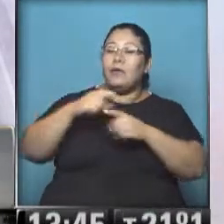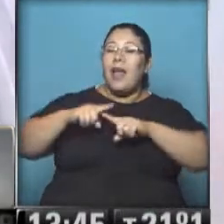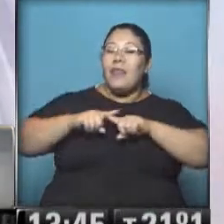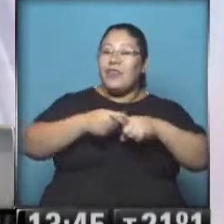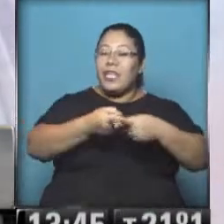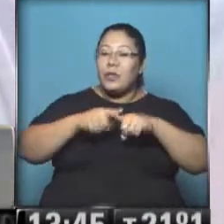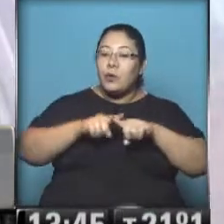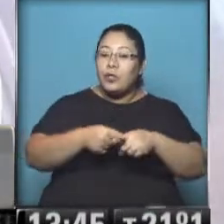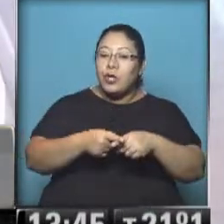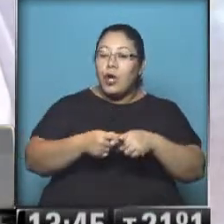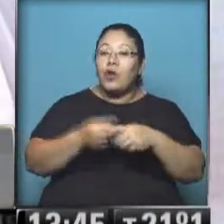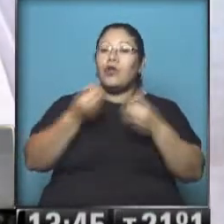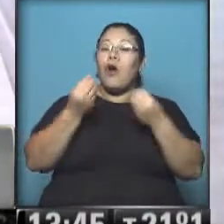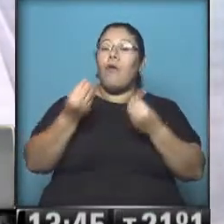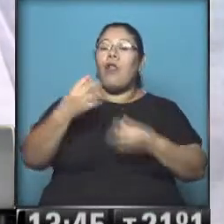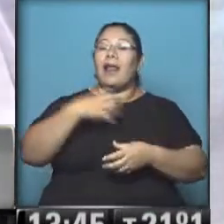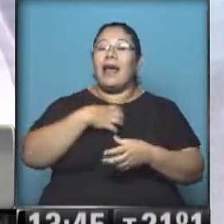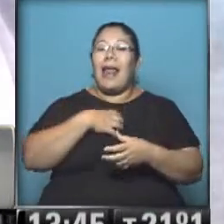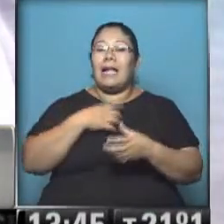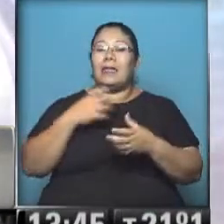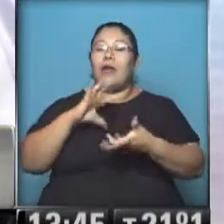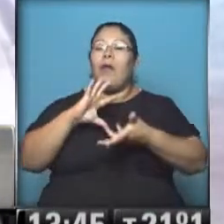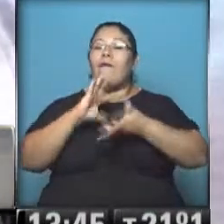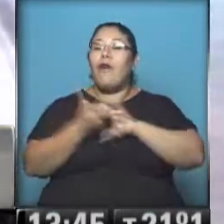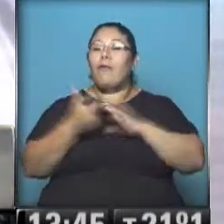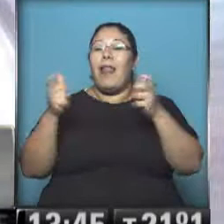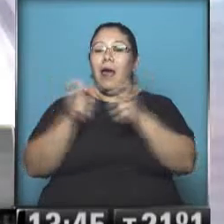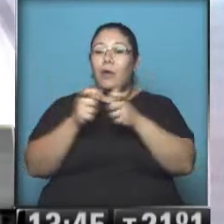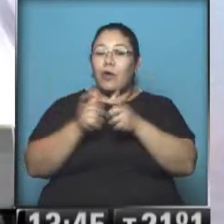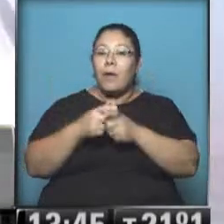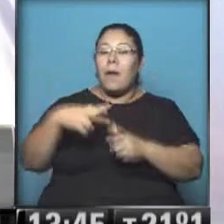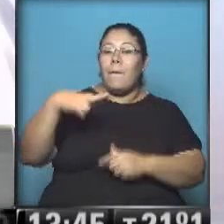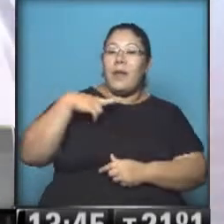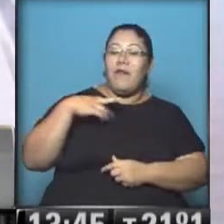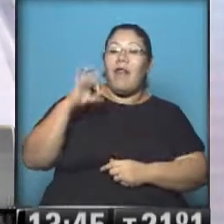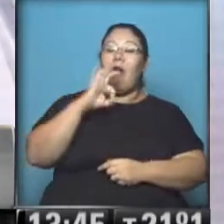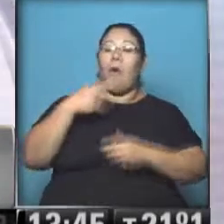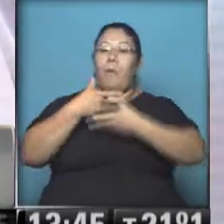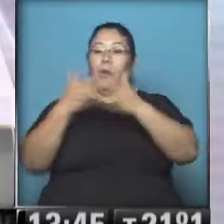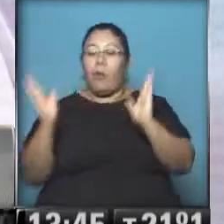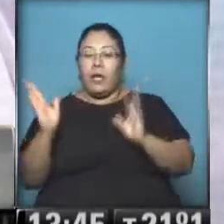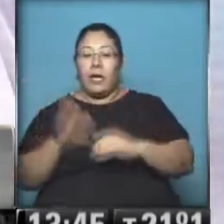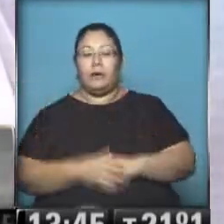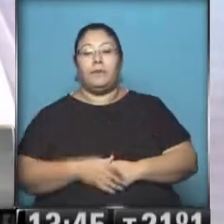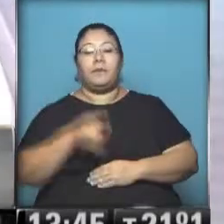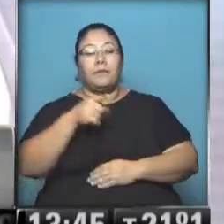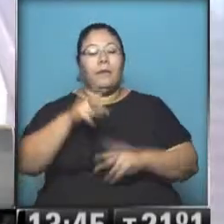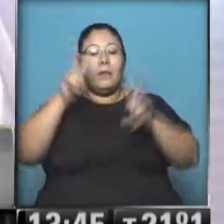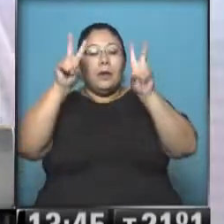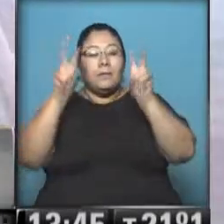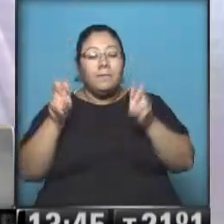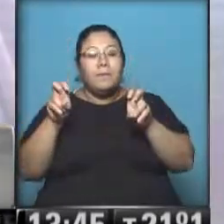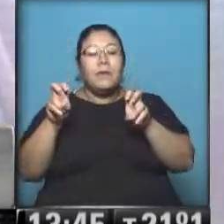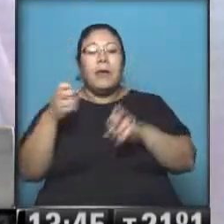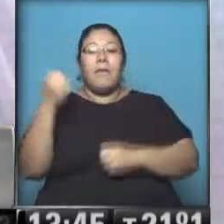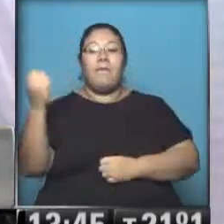de cuál tenía que ser el carácter de esta reunión, si reservado o público. En eso, Agustina, hay un factor clave, un factor fundamental.